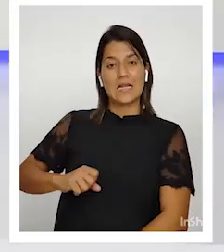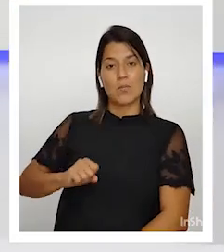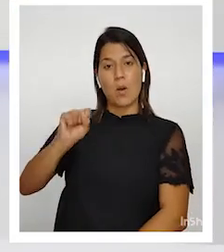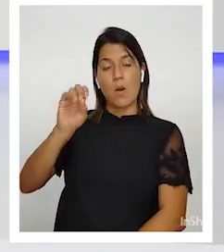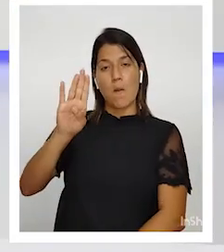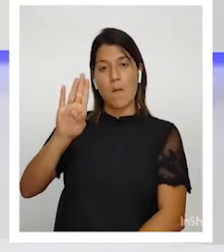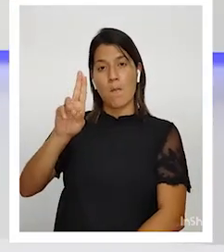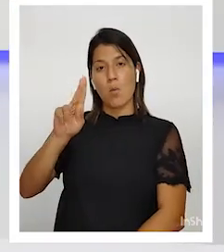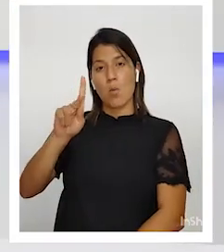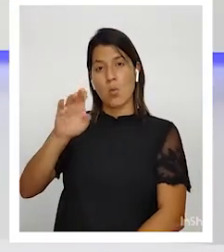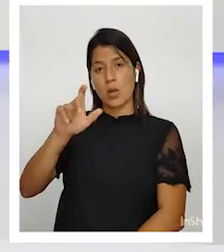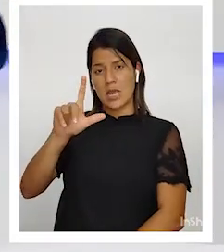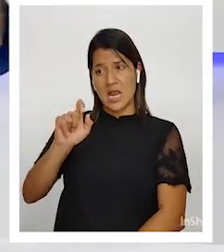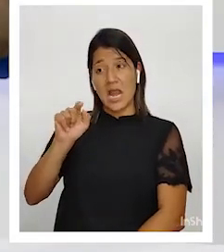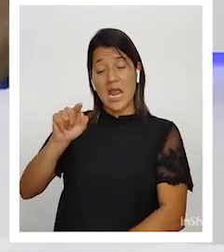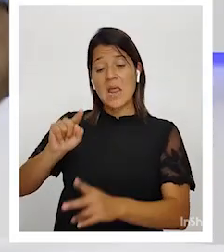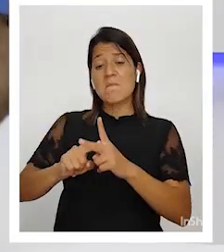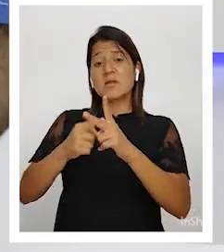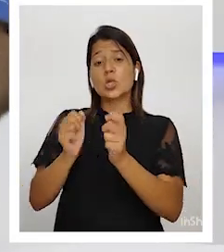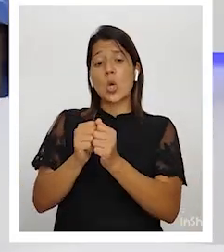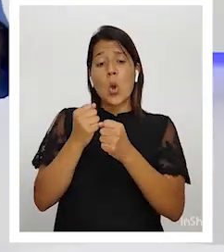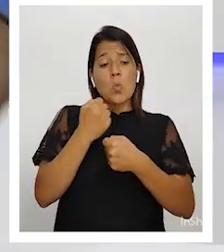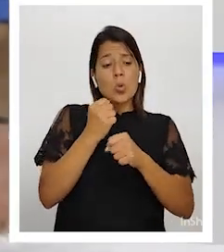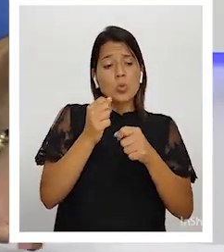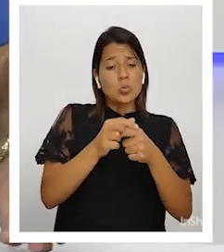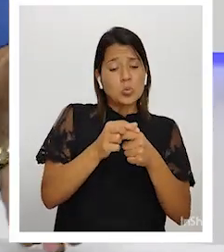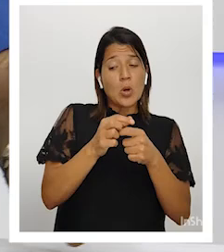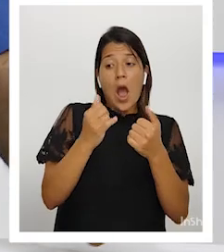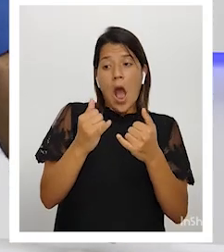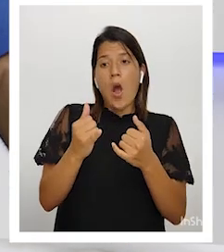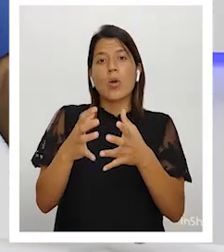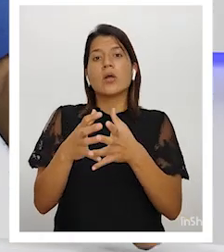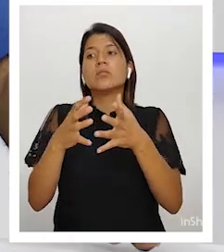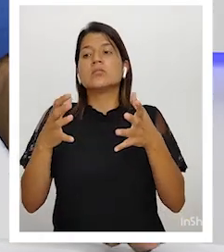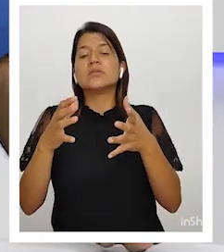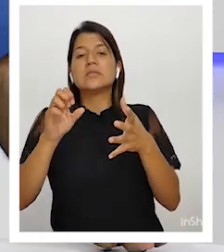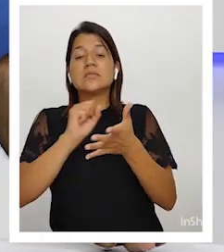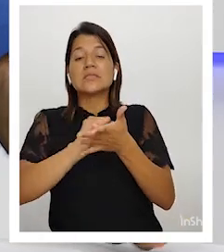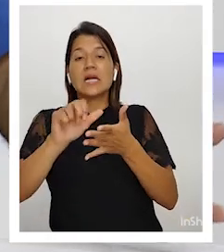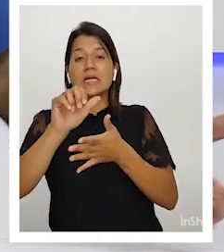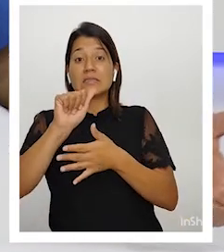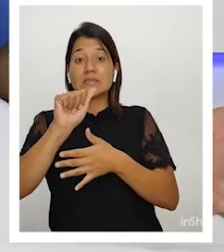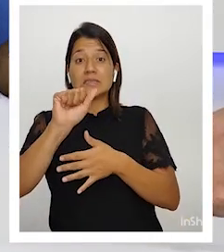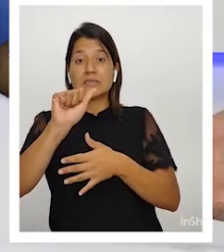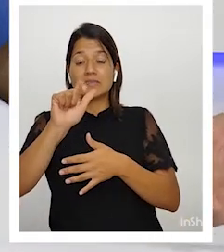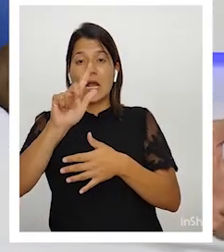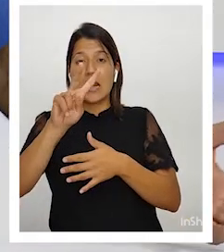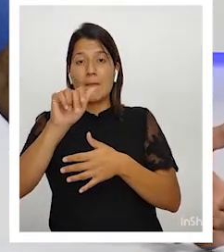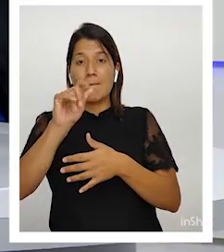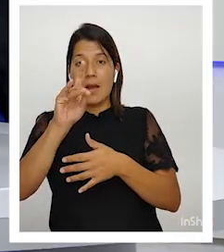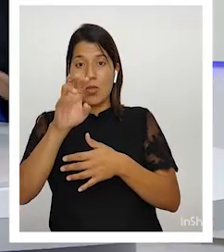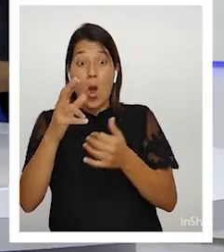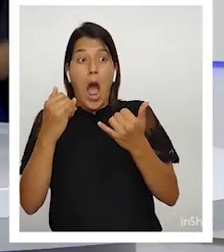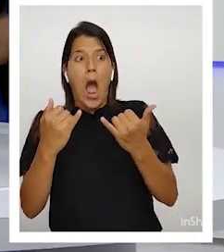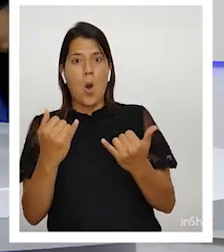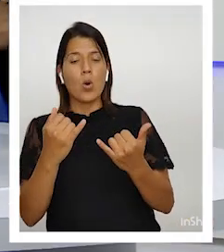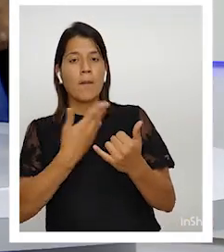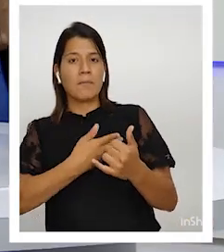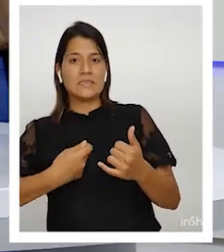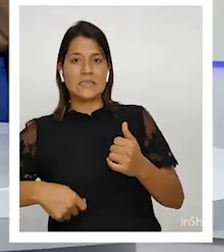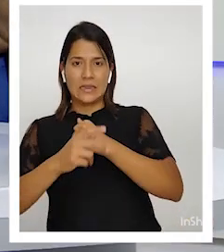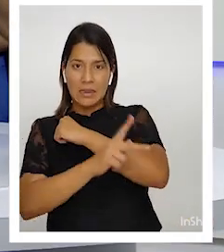Empezó con una municipalidad pequeña, pasó a San Salvador y ahora está manejando el país. Pero, ¿cómo hacer